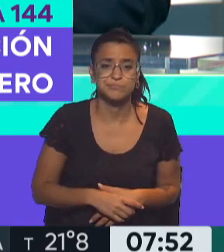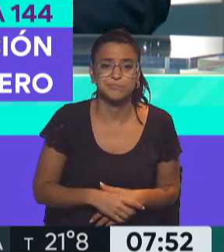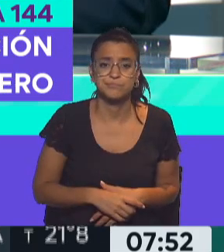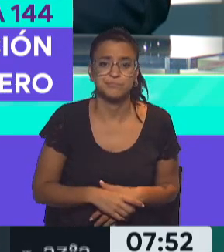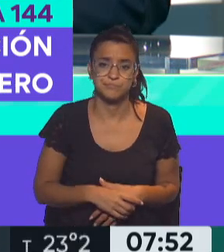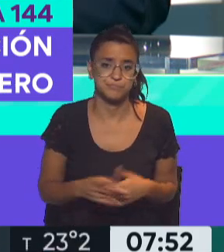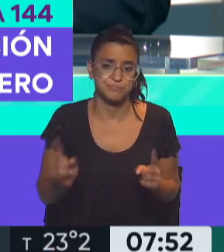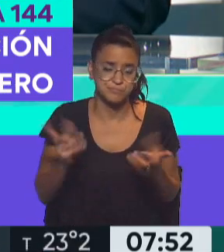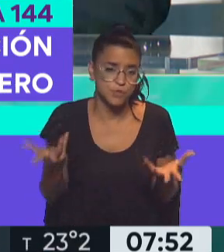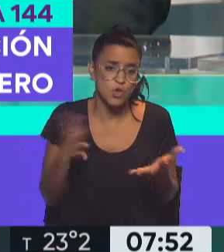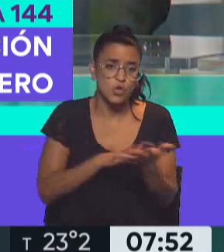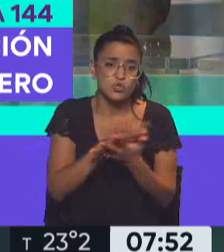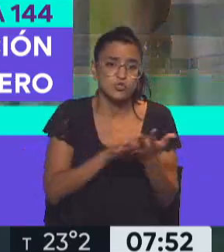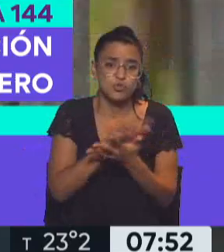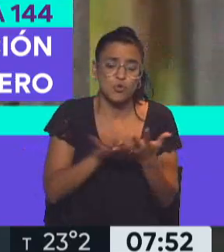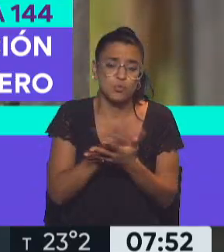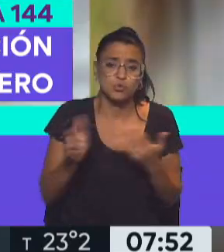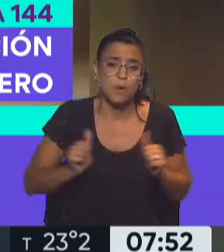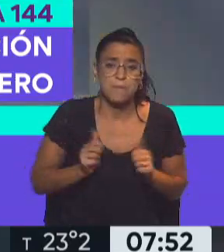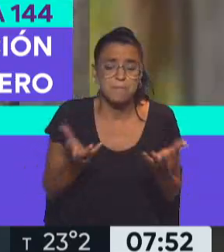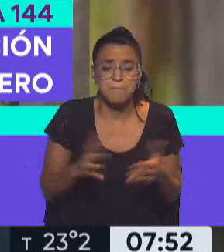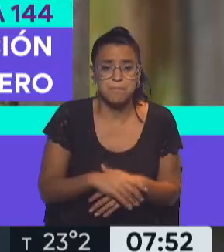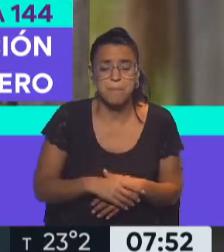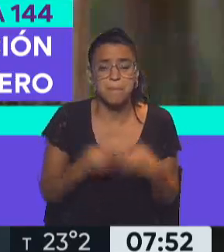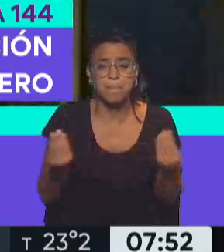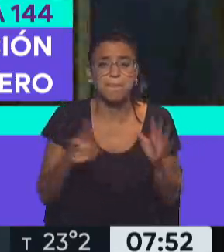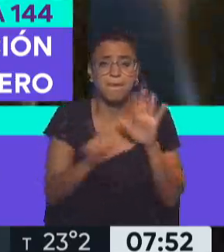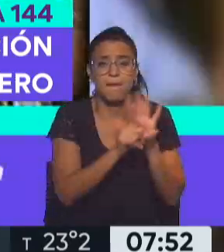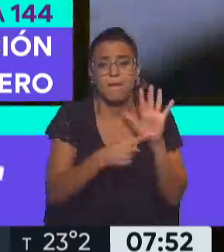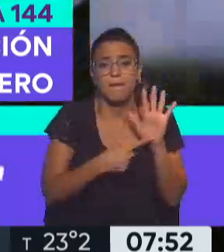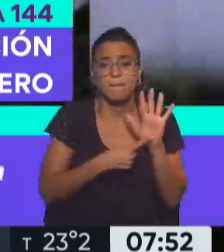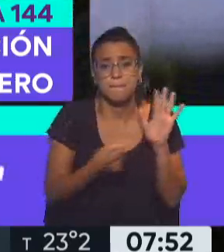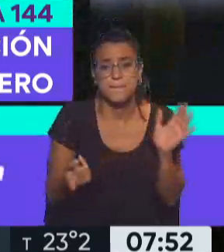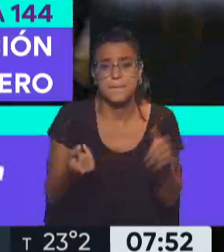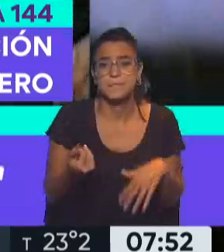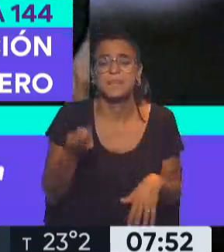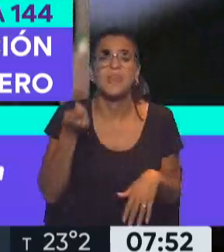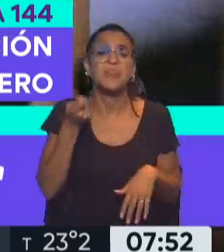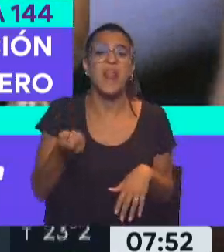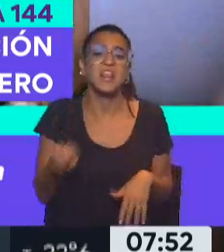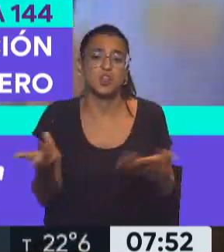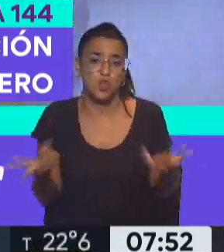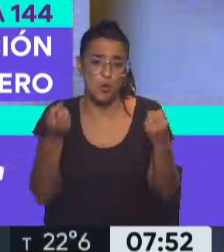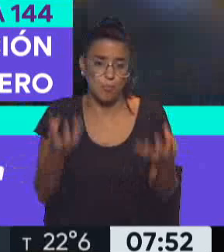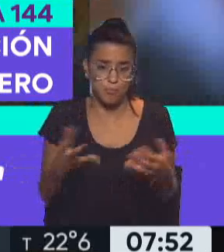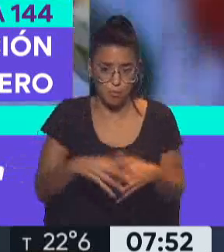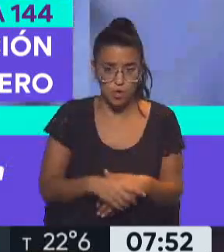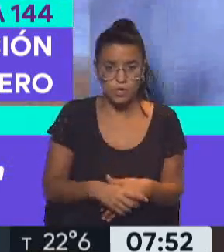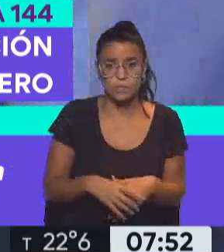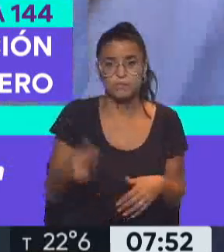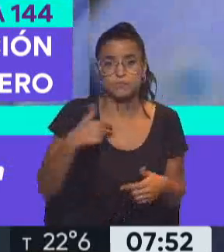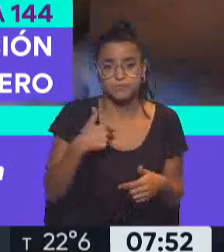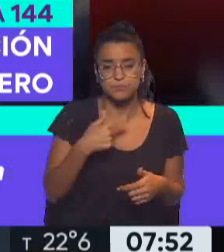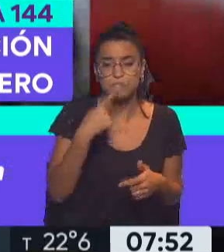No, no. La solución que se esté aplicando, la ley de acuerdo al delito. Porque yo la